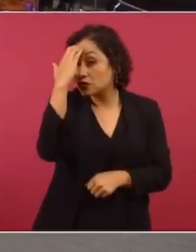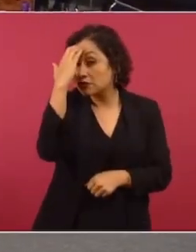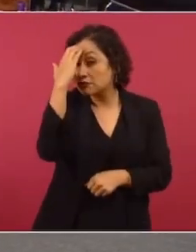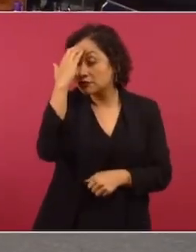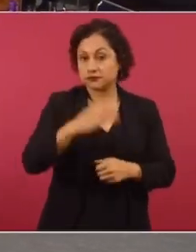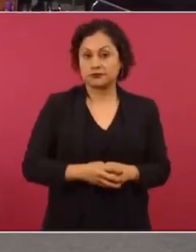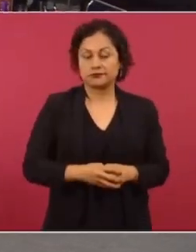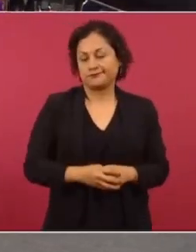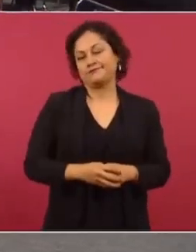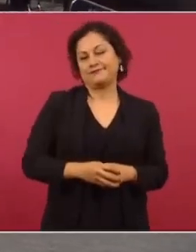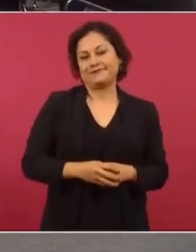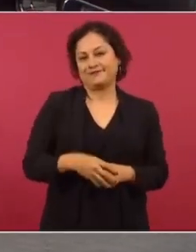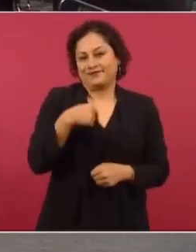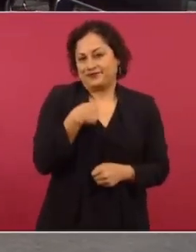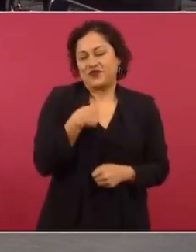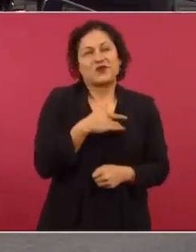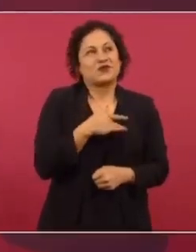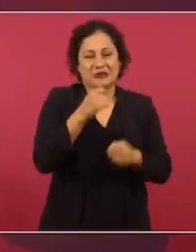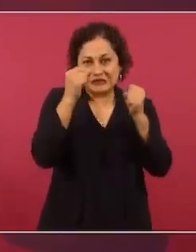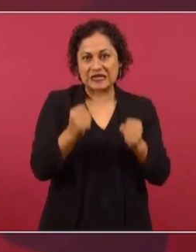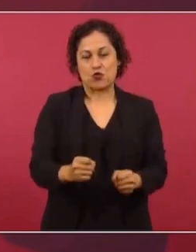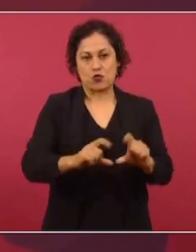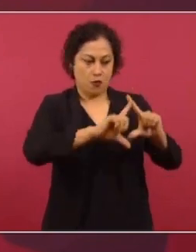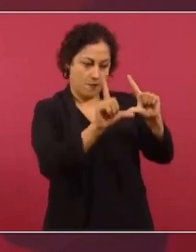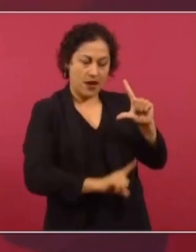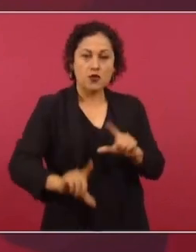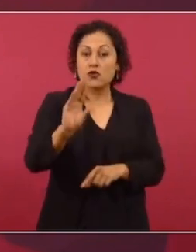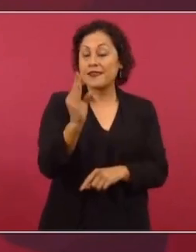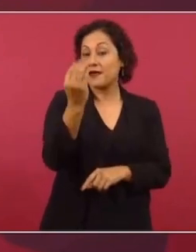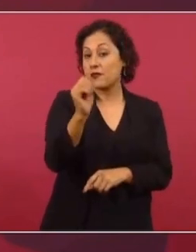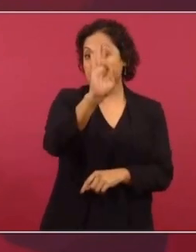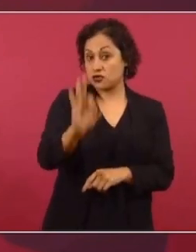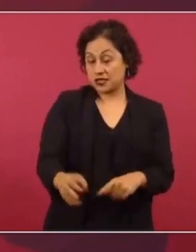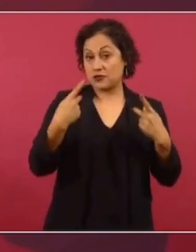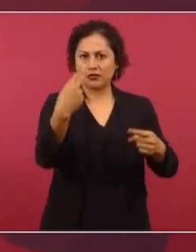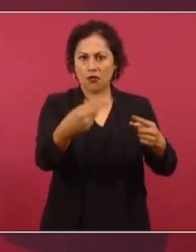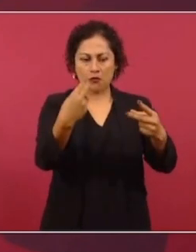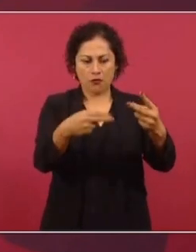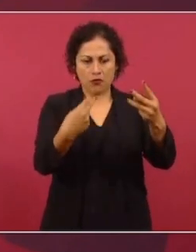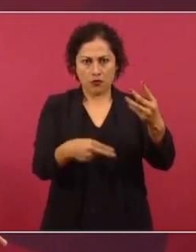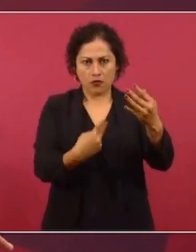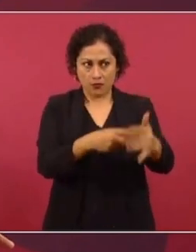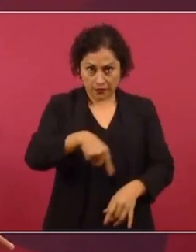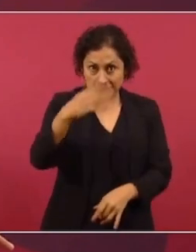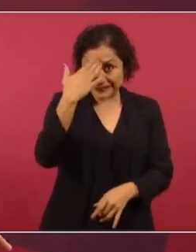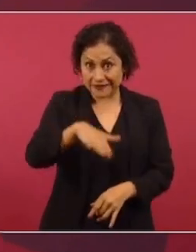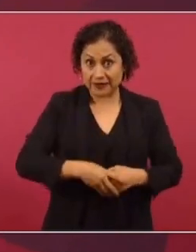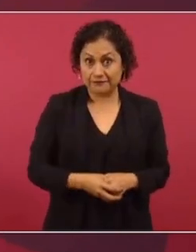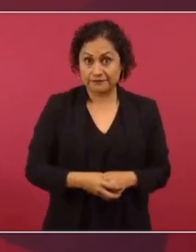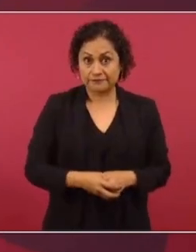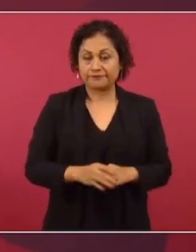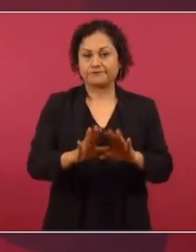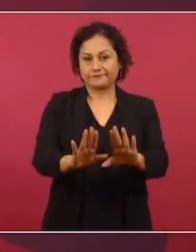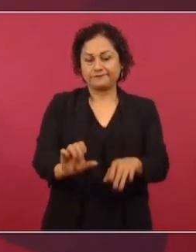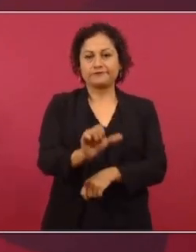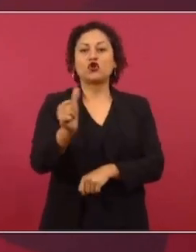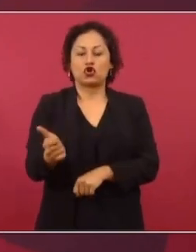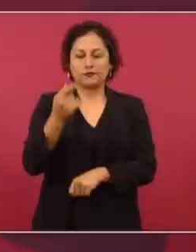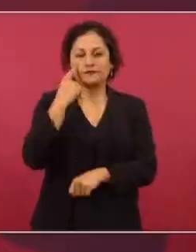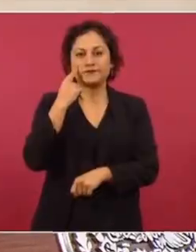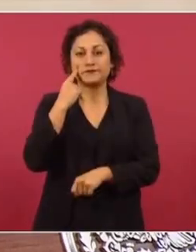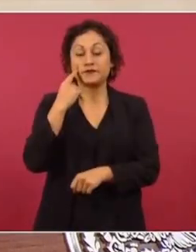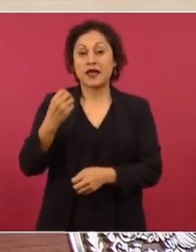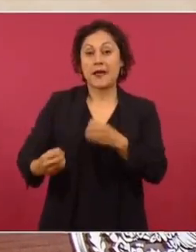Y les puedo garantizar que el 99% de los mexicanos no sabe quiénes son los 11 ministros Si les pregunto a los magistrados, va a ser 99